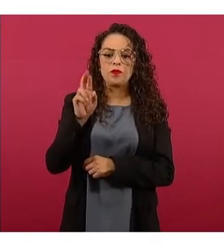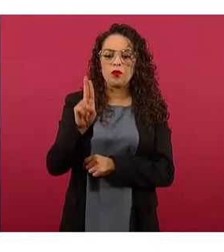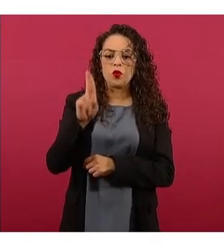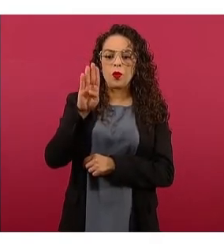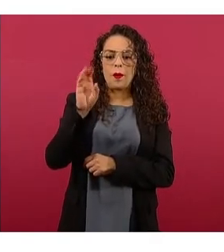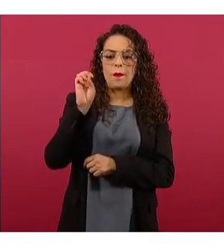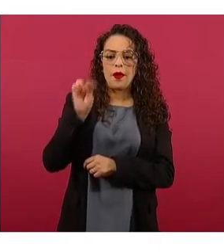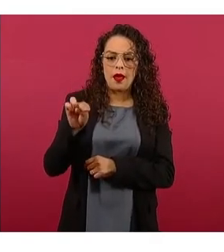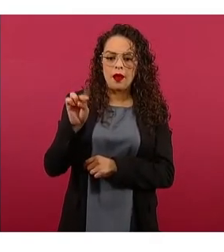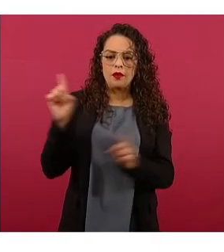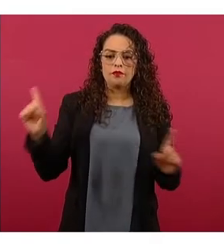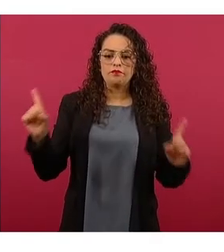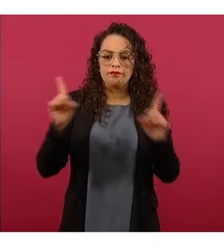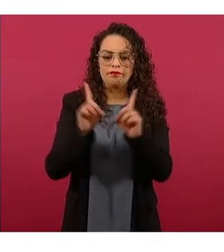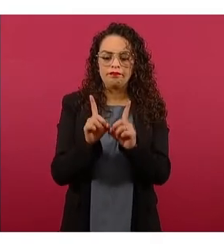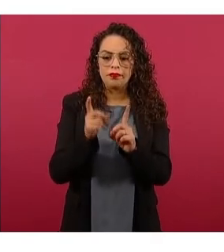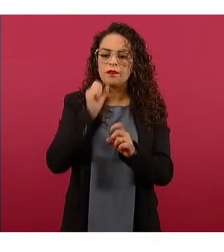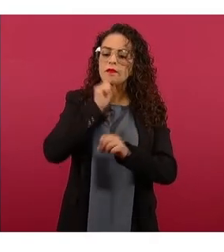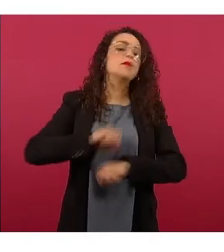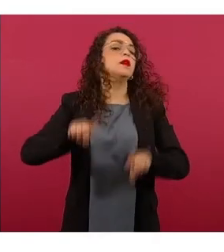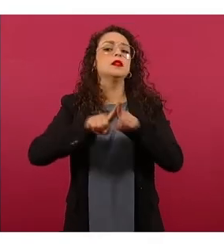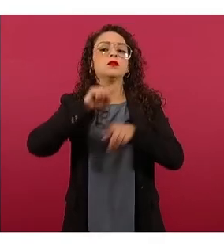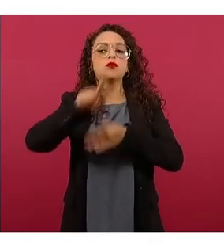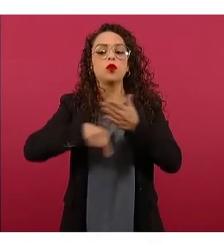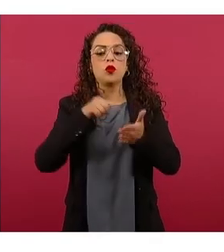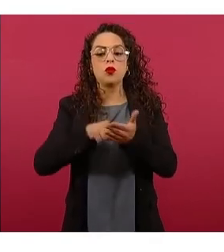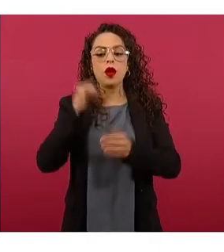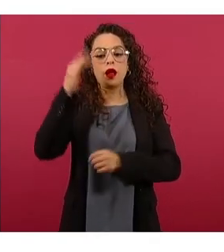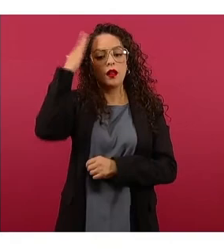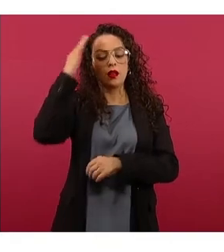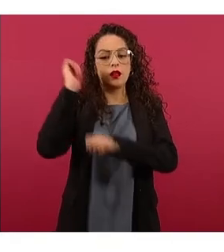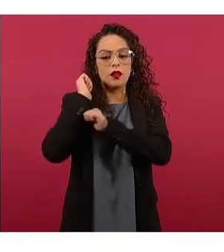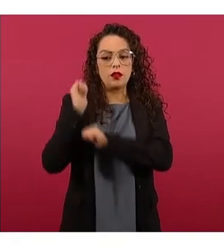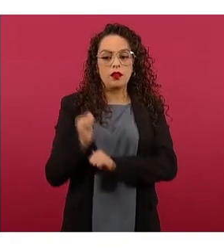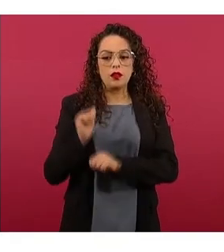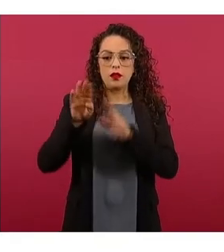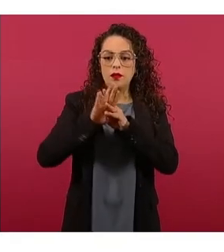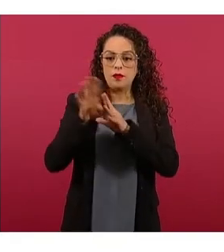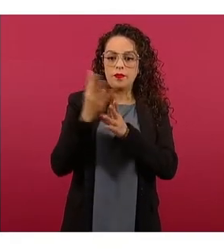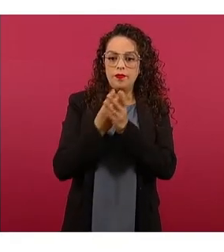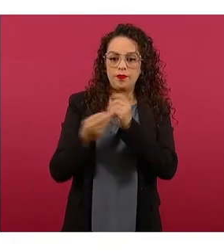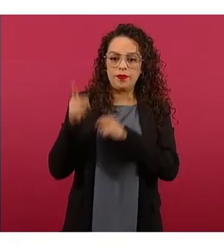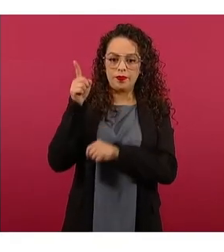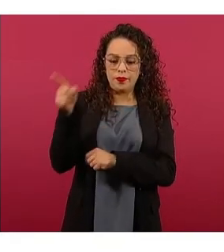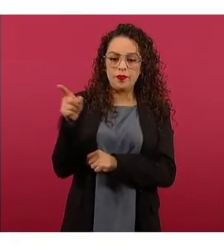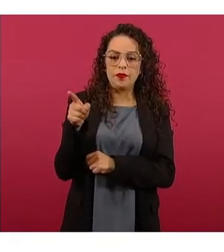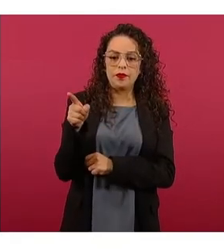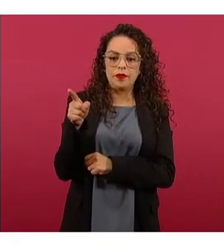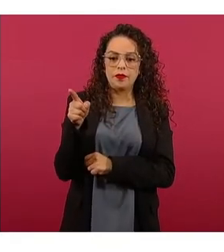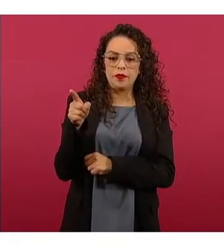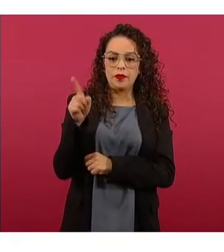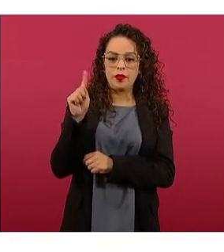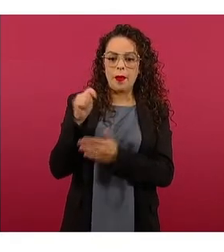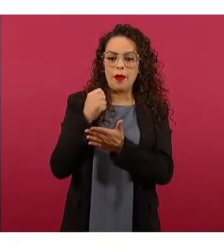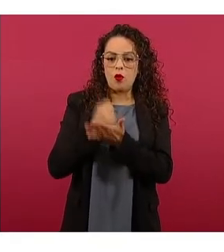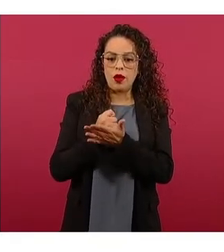Minuti, Sanata. Y también el titular de migración en Tamaulipas, Sigismundo Doguín Martínez.